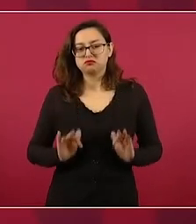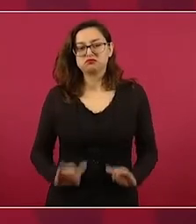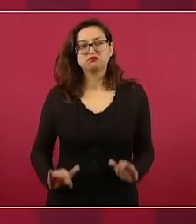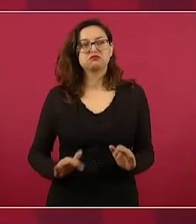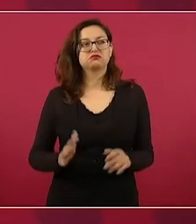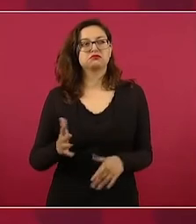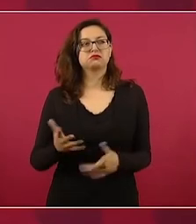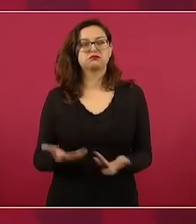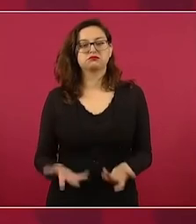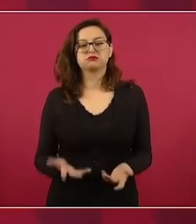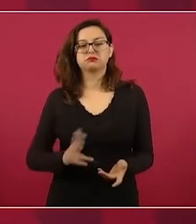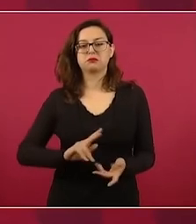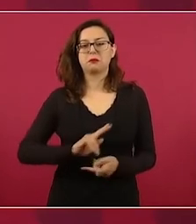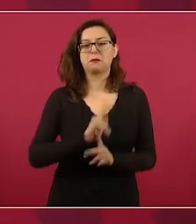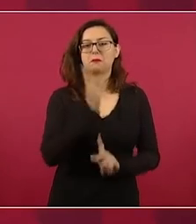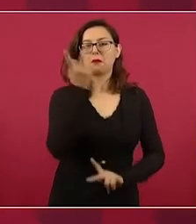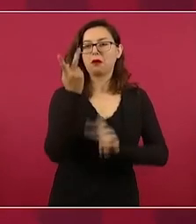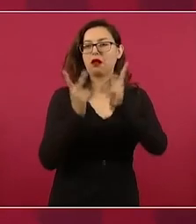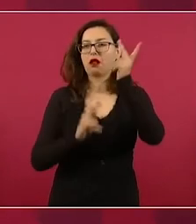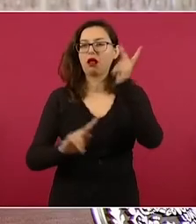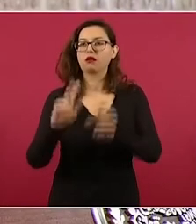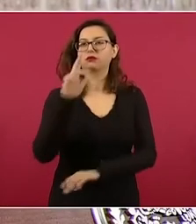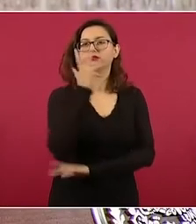plantas, los árboles,